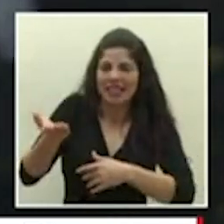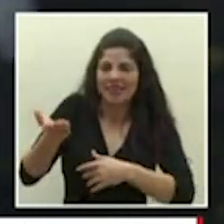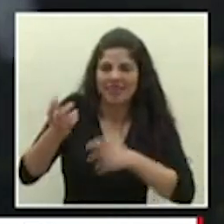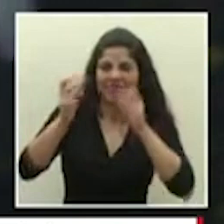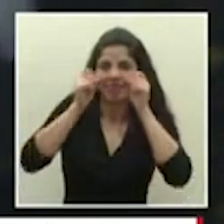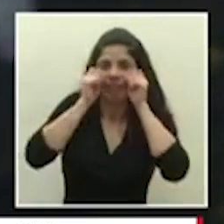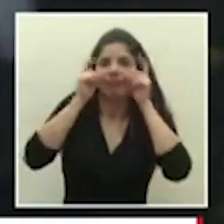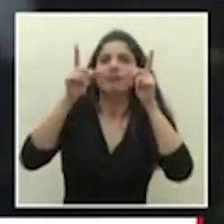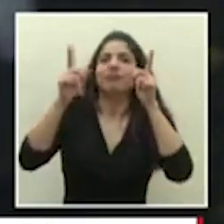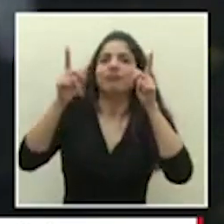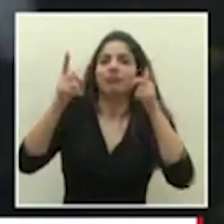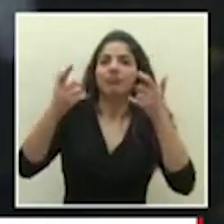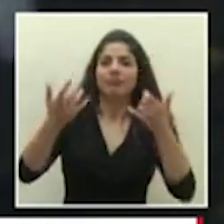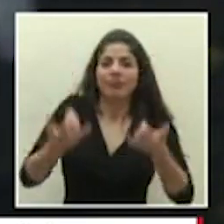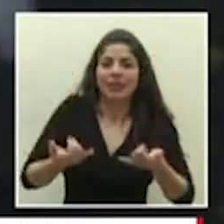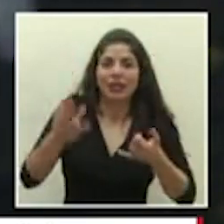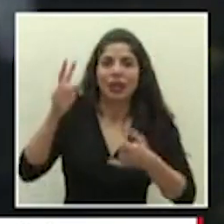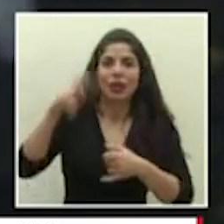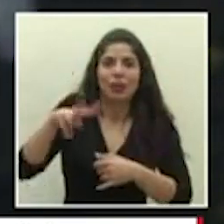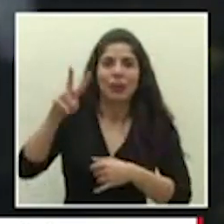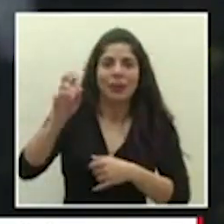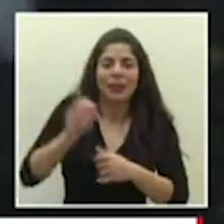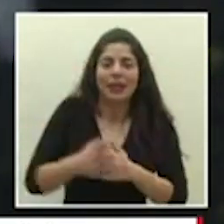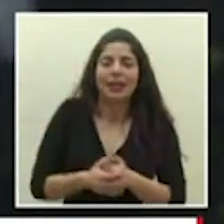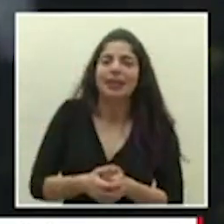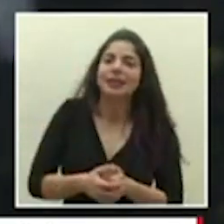sorprendió en este dos mil veinte